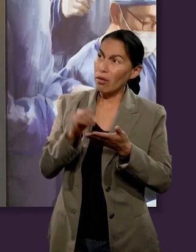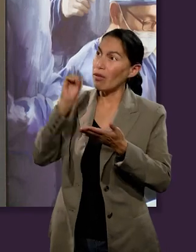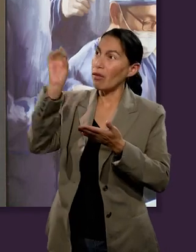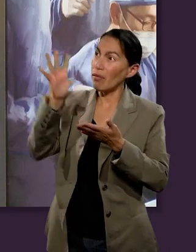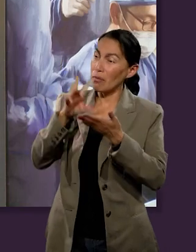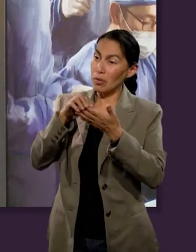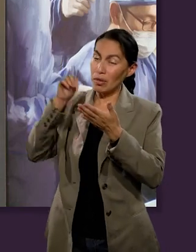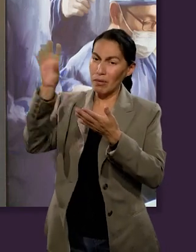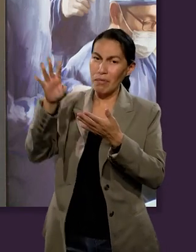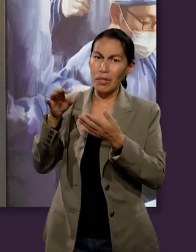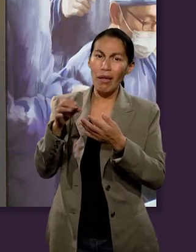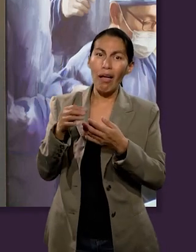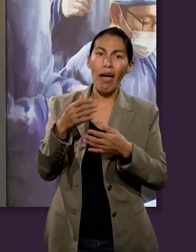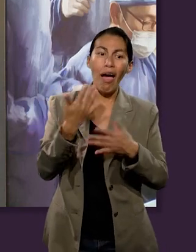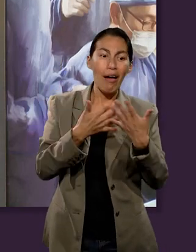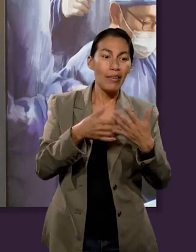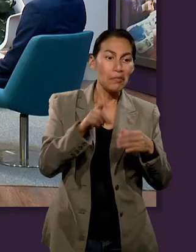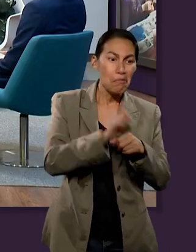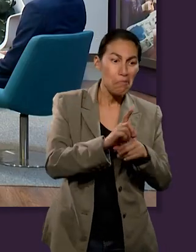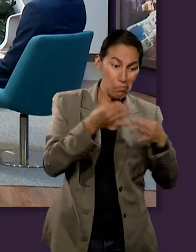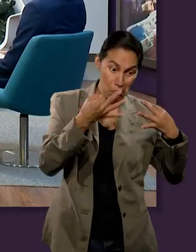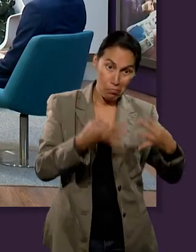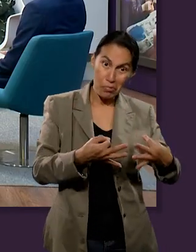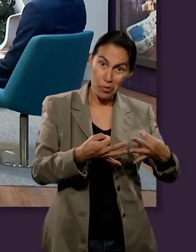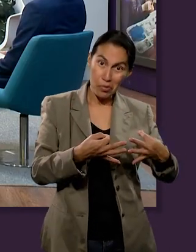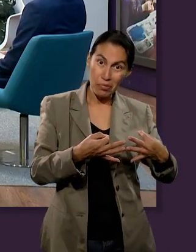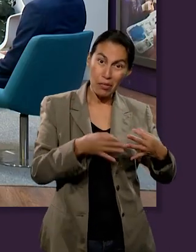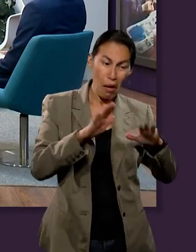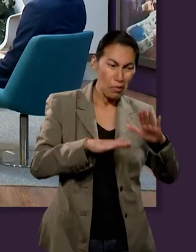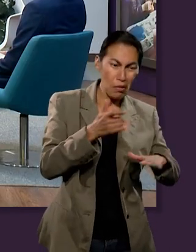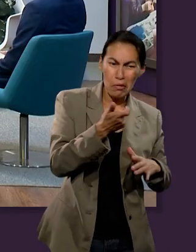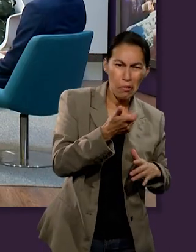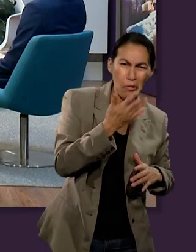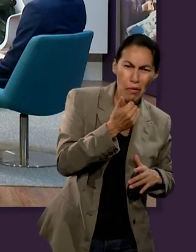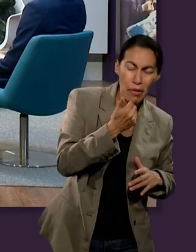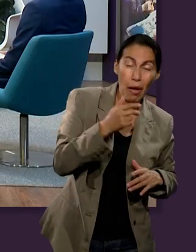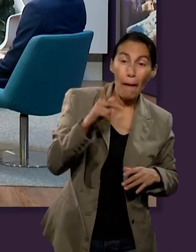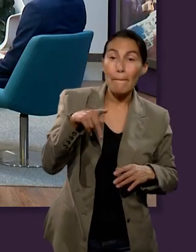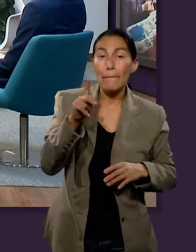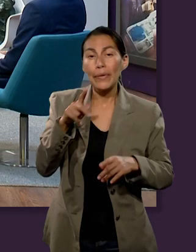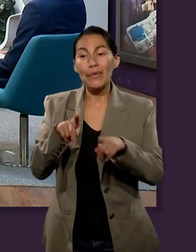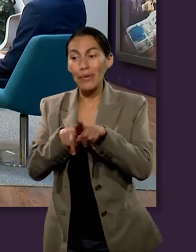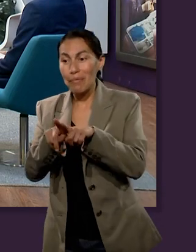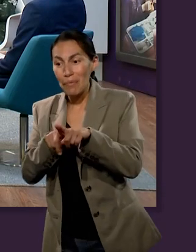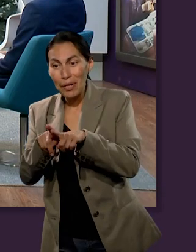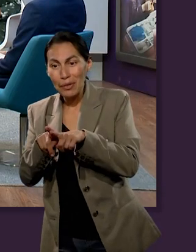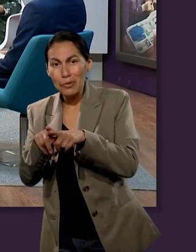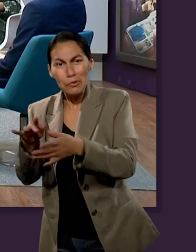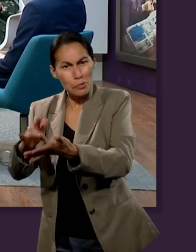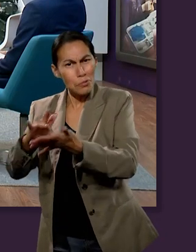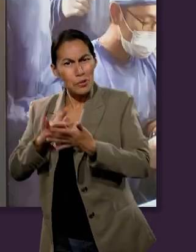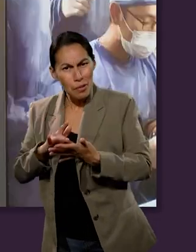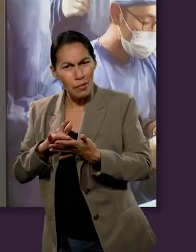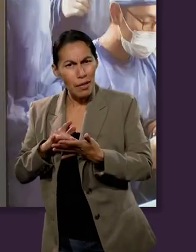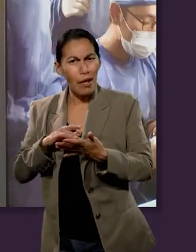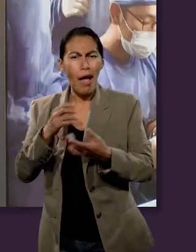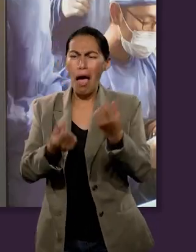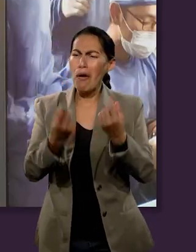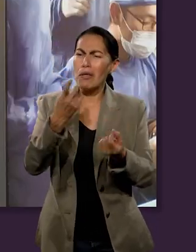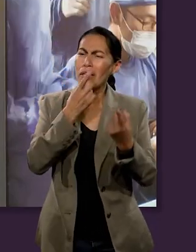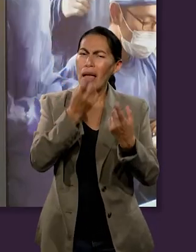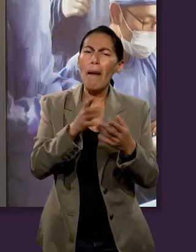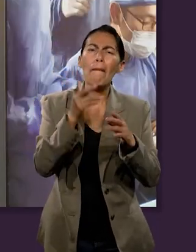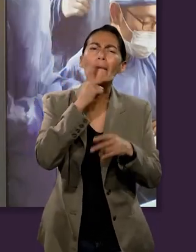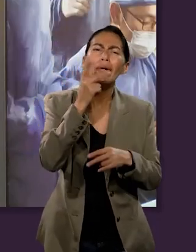dinero, los hermanos nos daban, pues, era un ejido. Entonces, los hermanos nos daban, Pastor, trajimos tomate, conseguimos